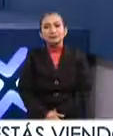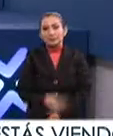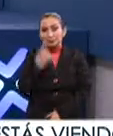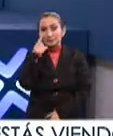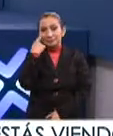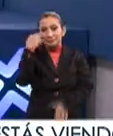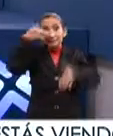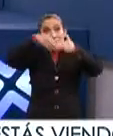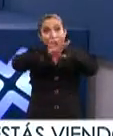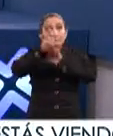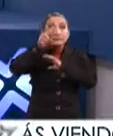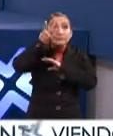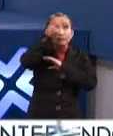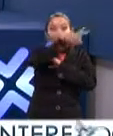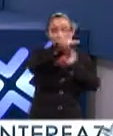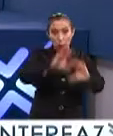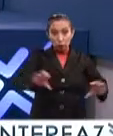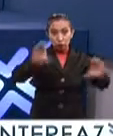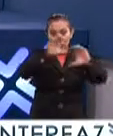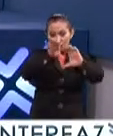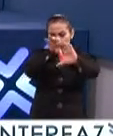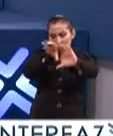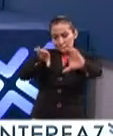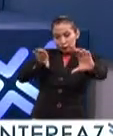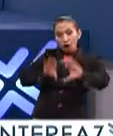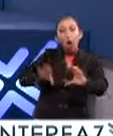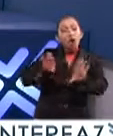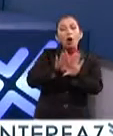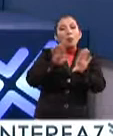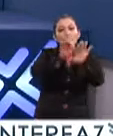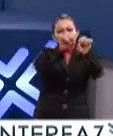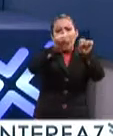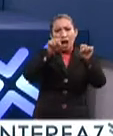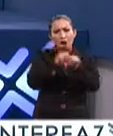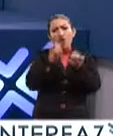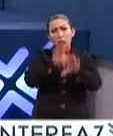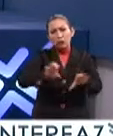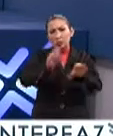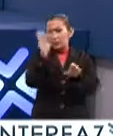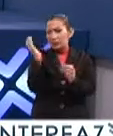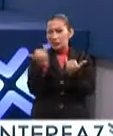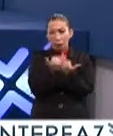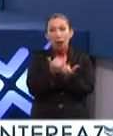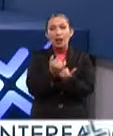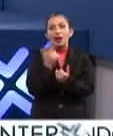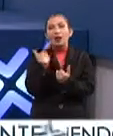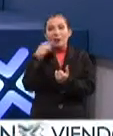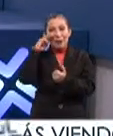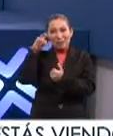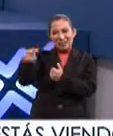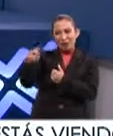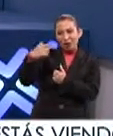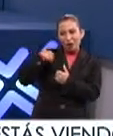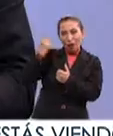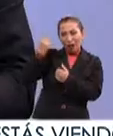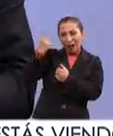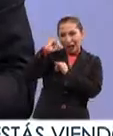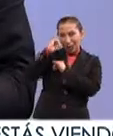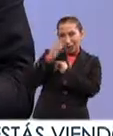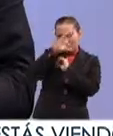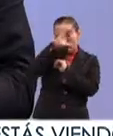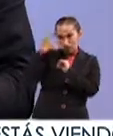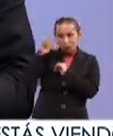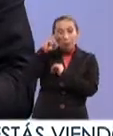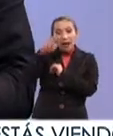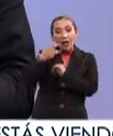Fíjate que vamos a encontrar computadoras, como un aula de computación. En este momento estamos viendo algunas de las imágenes,